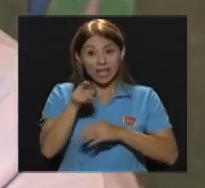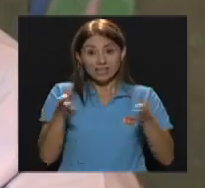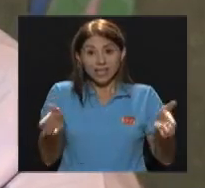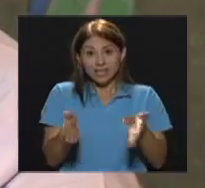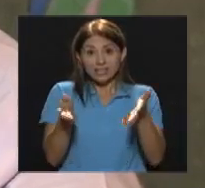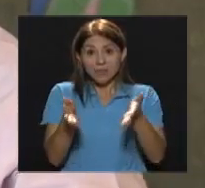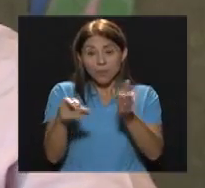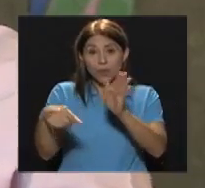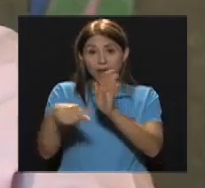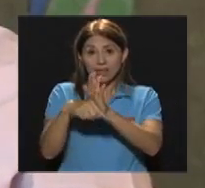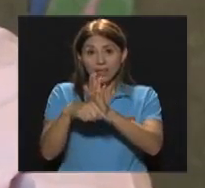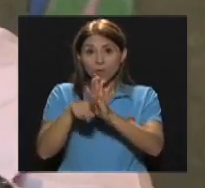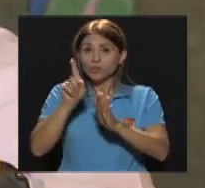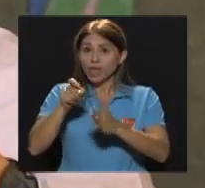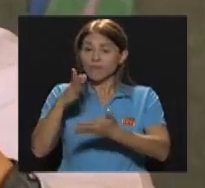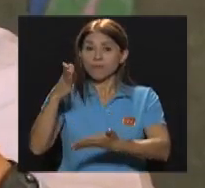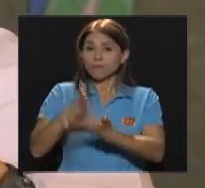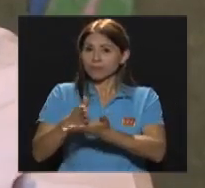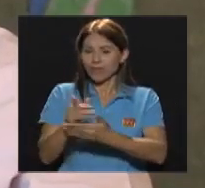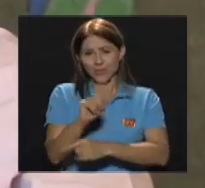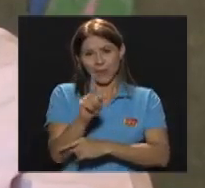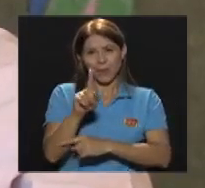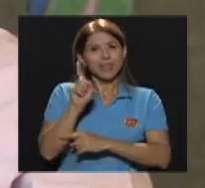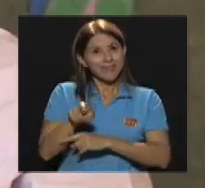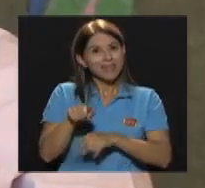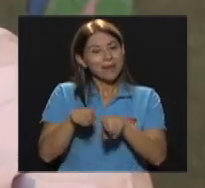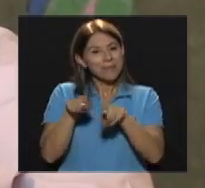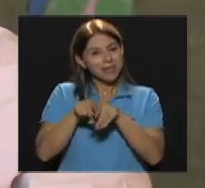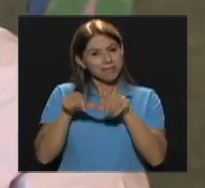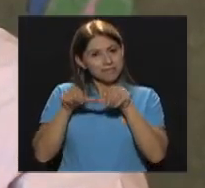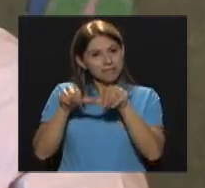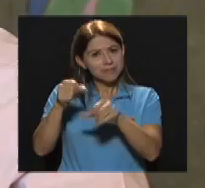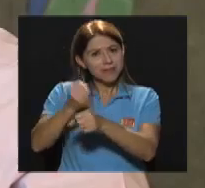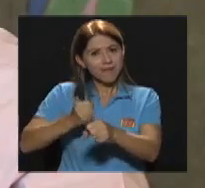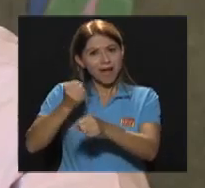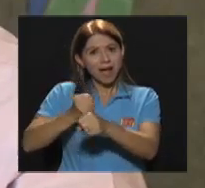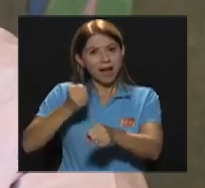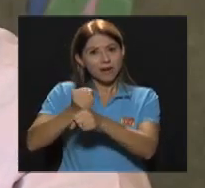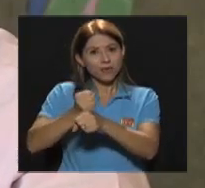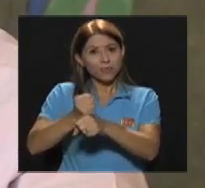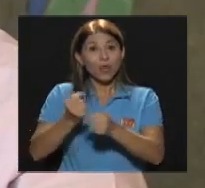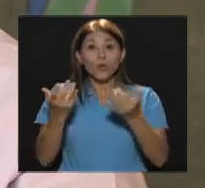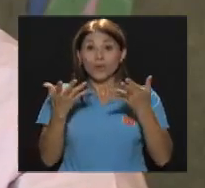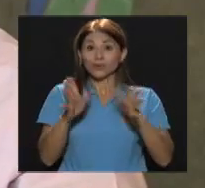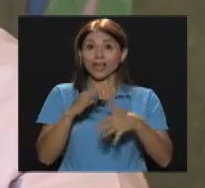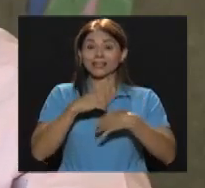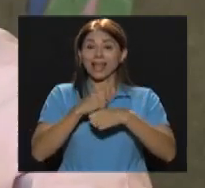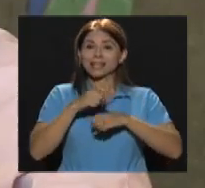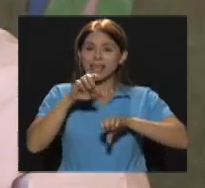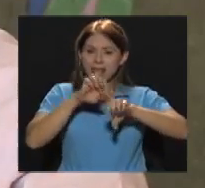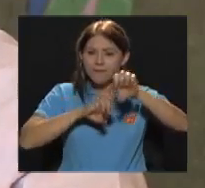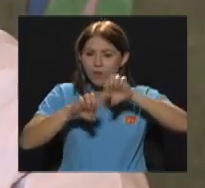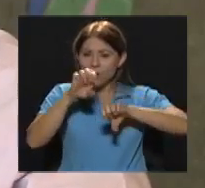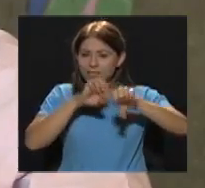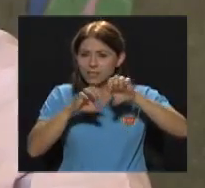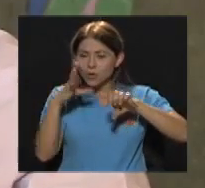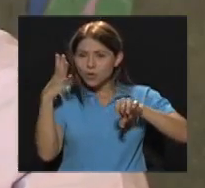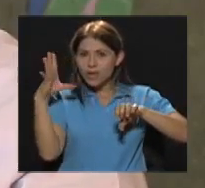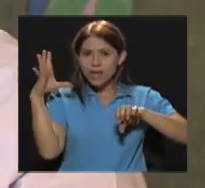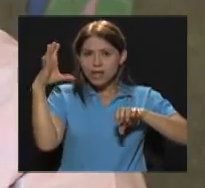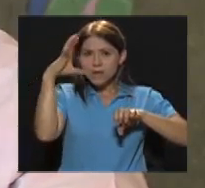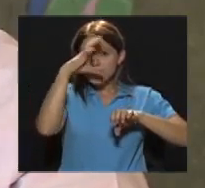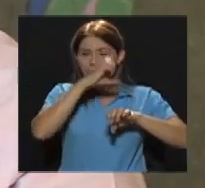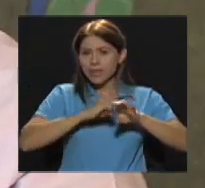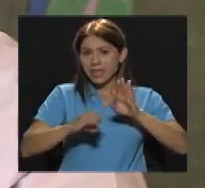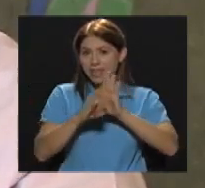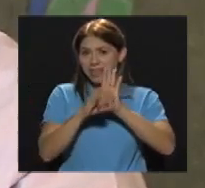Trabajarlo también De tal forma Que al poder hacer Esta evaluación Y haberlo evidenciado En la sala Mediante la metodología Mediante